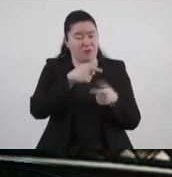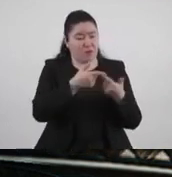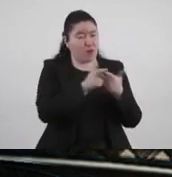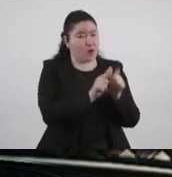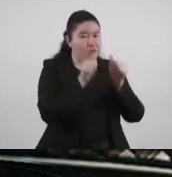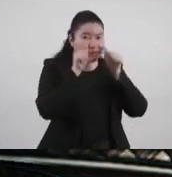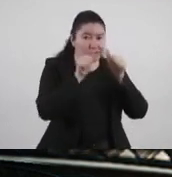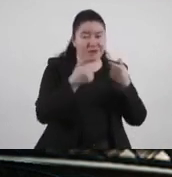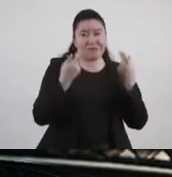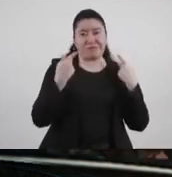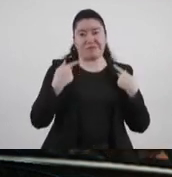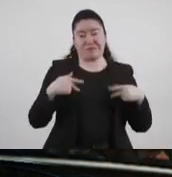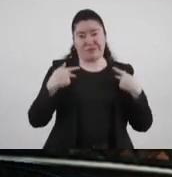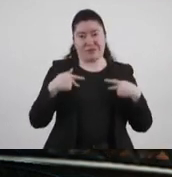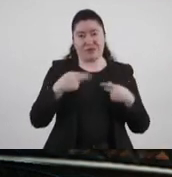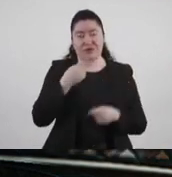encuentran nuestros usuarios.